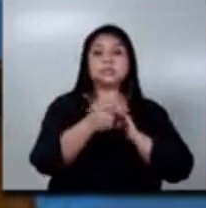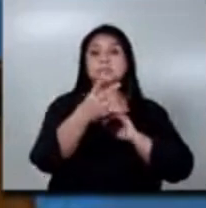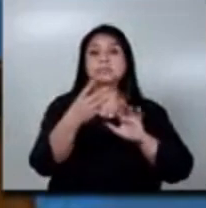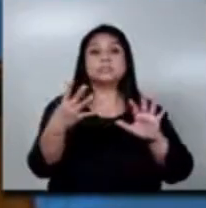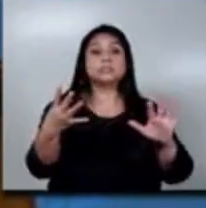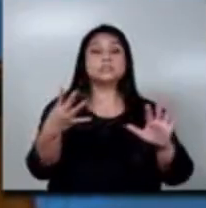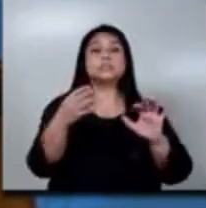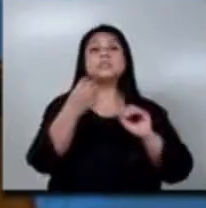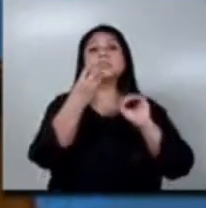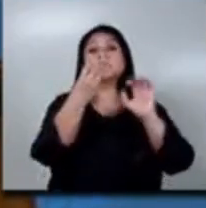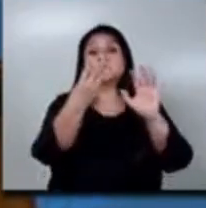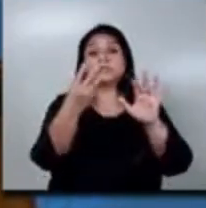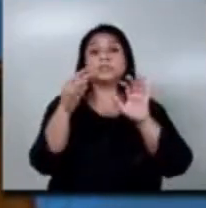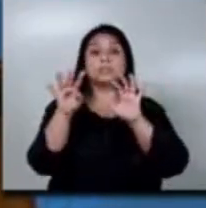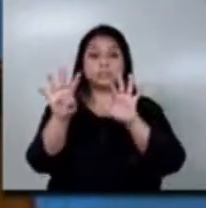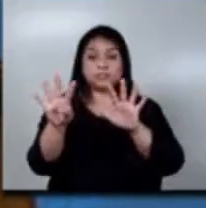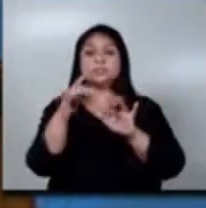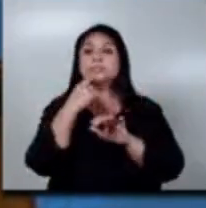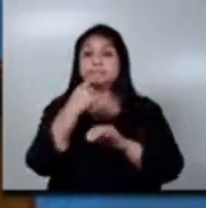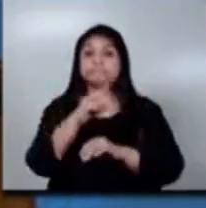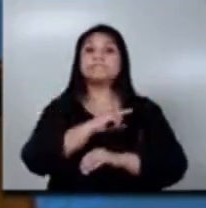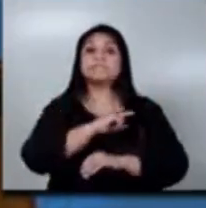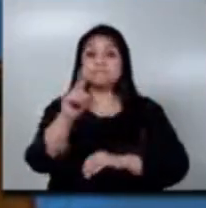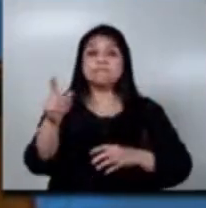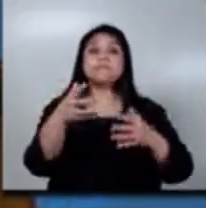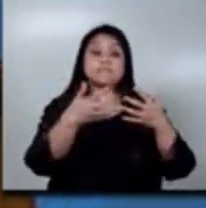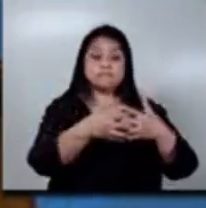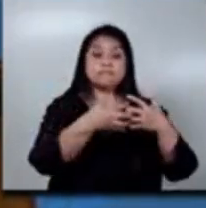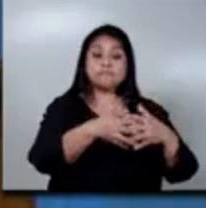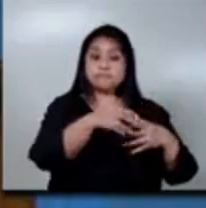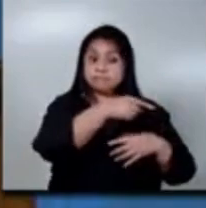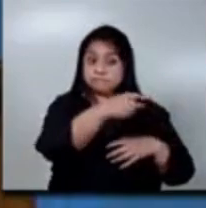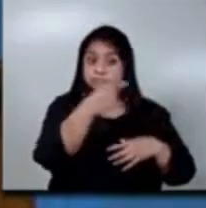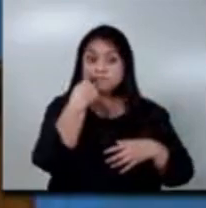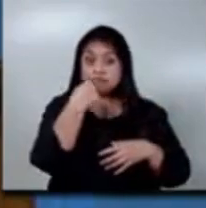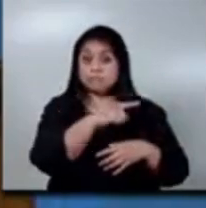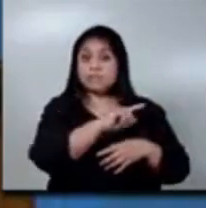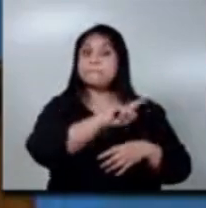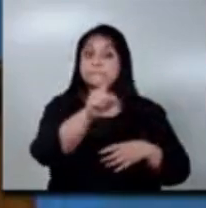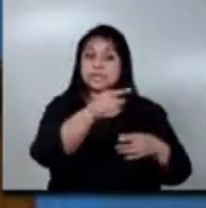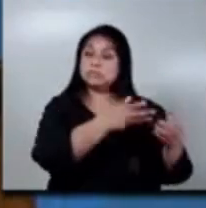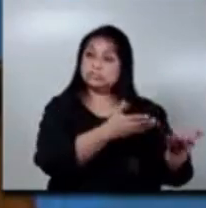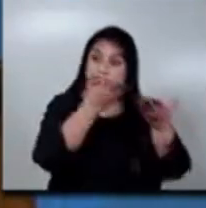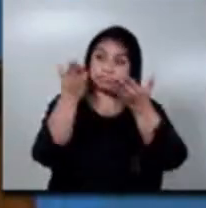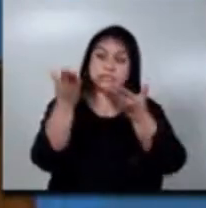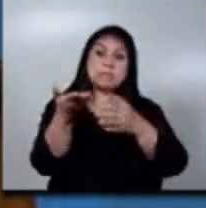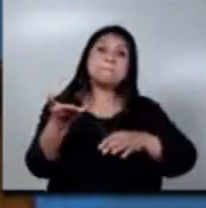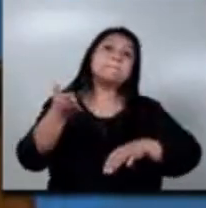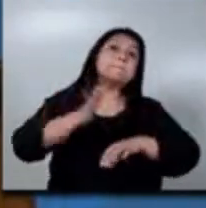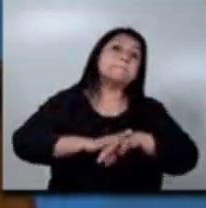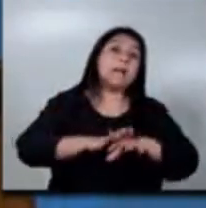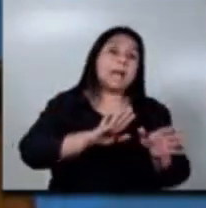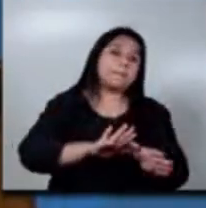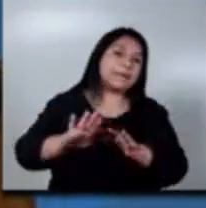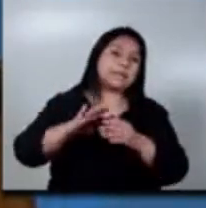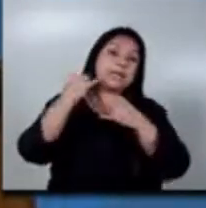de la República, que mandata a estas empresas de esta actividad económica en particular a entregar adicionalmente de su informe